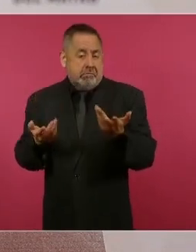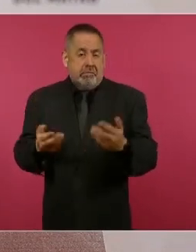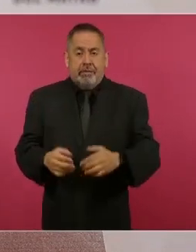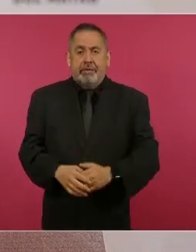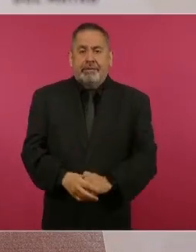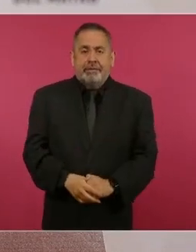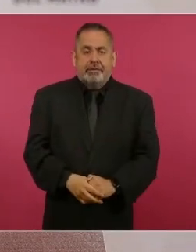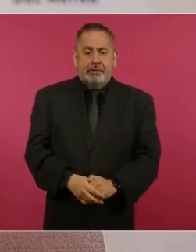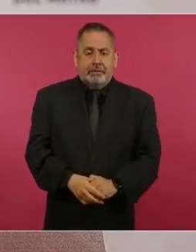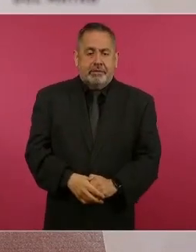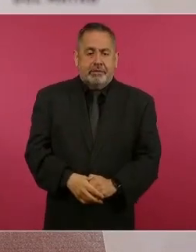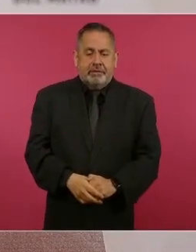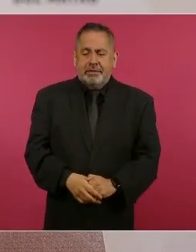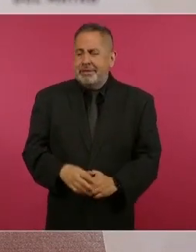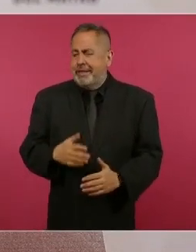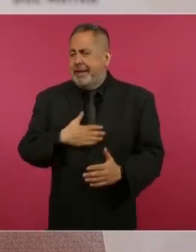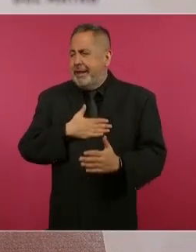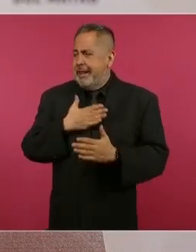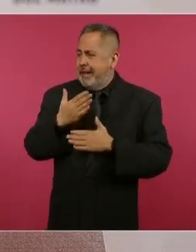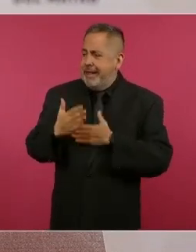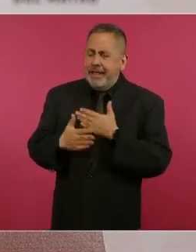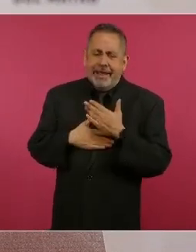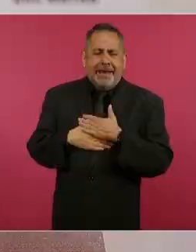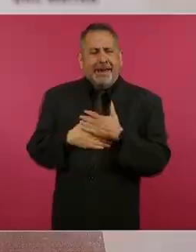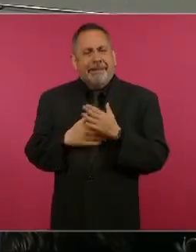Somos alegres,